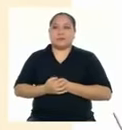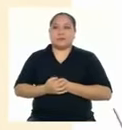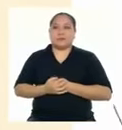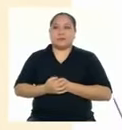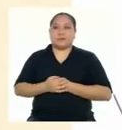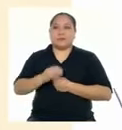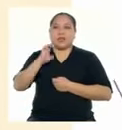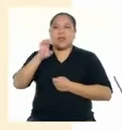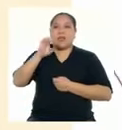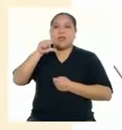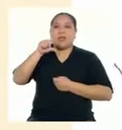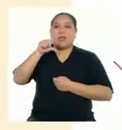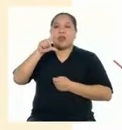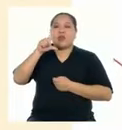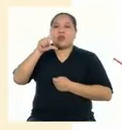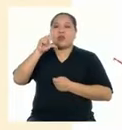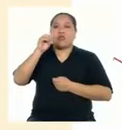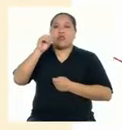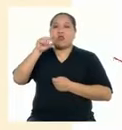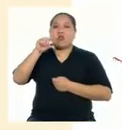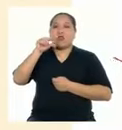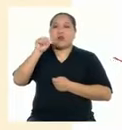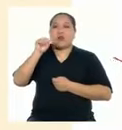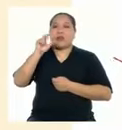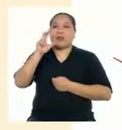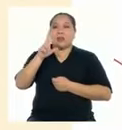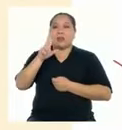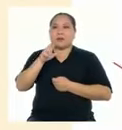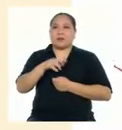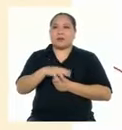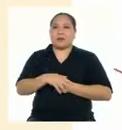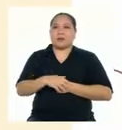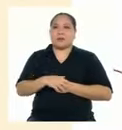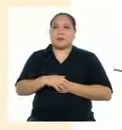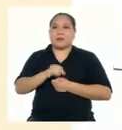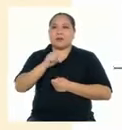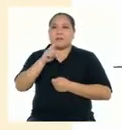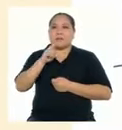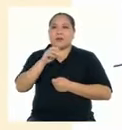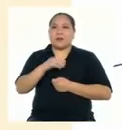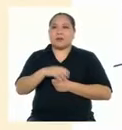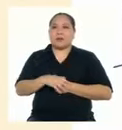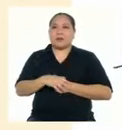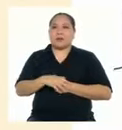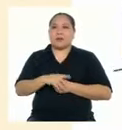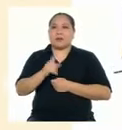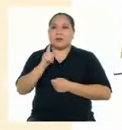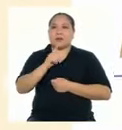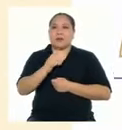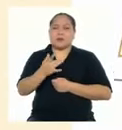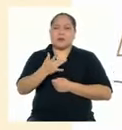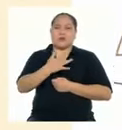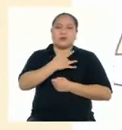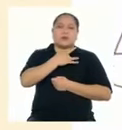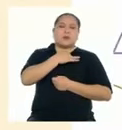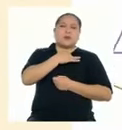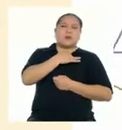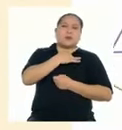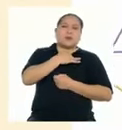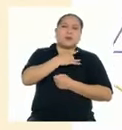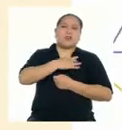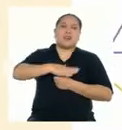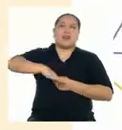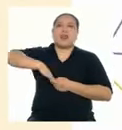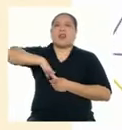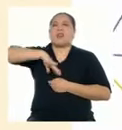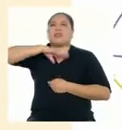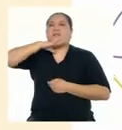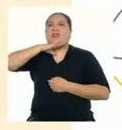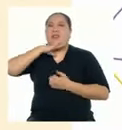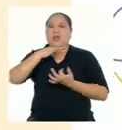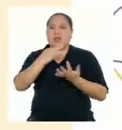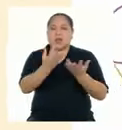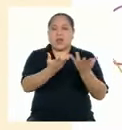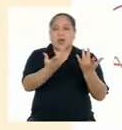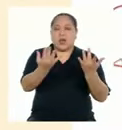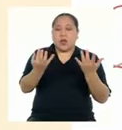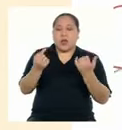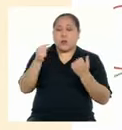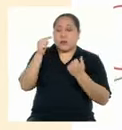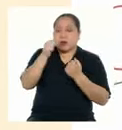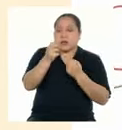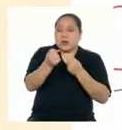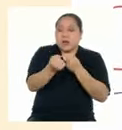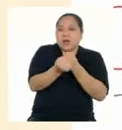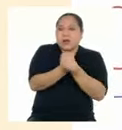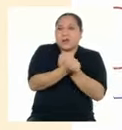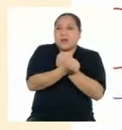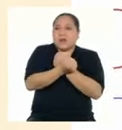Eglogatré, Garcilaso de la Vega En tanto no te ofenda ni te arte tratar del campo y soledad que amaste Ni